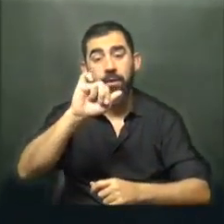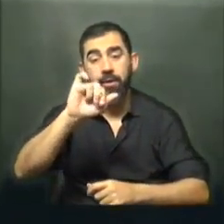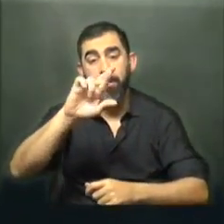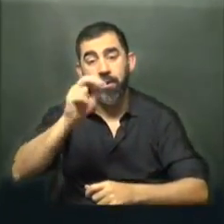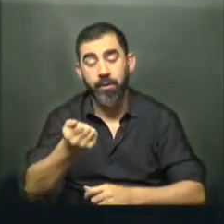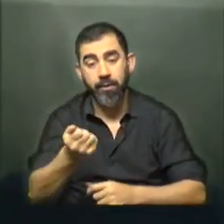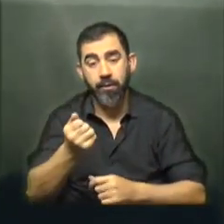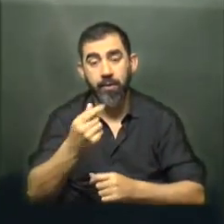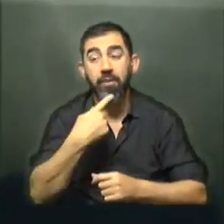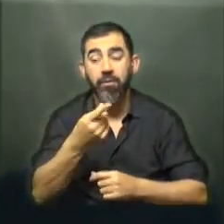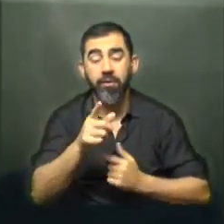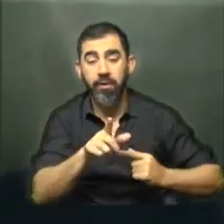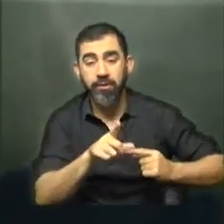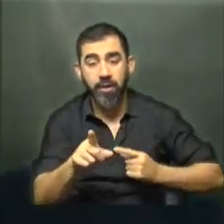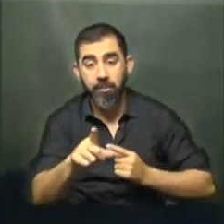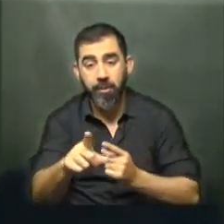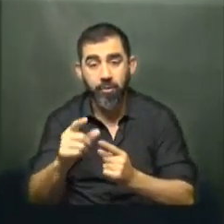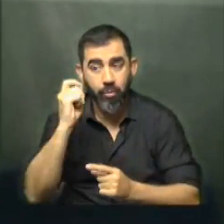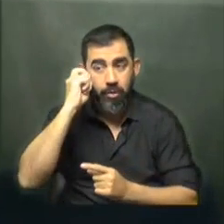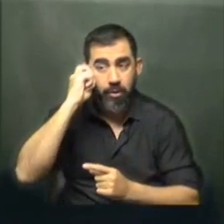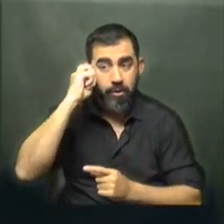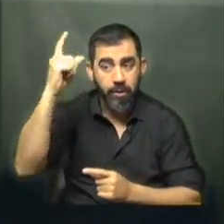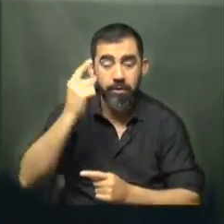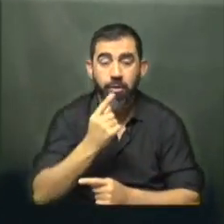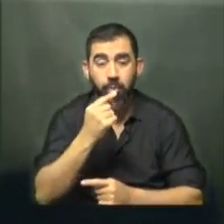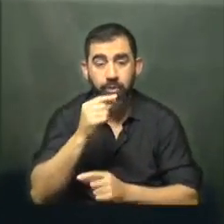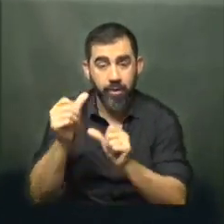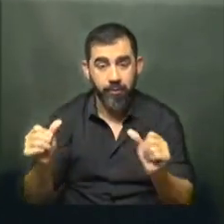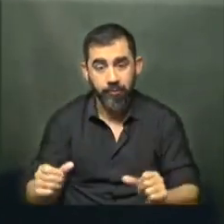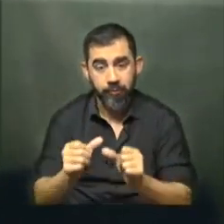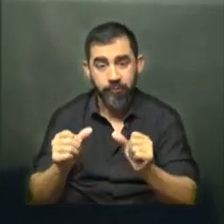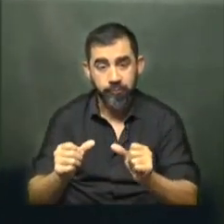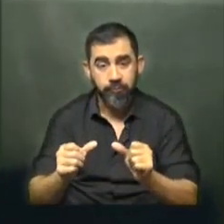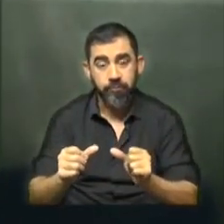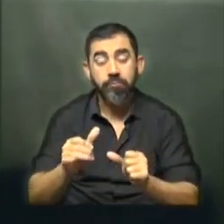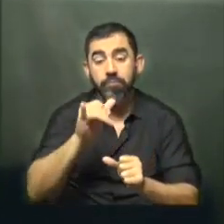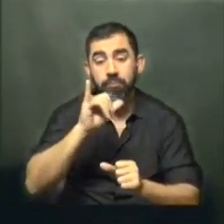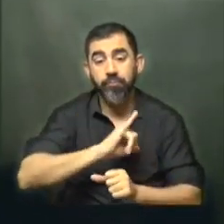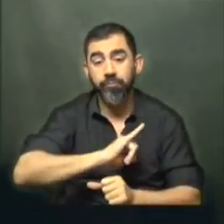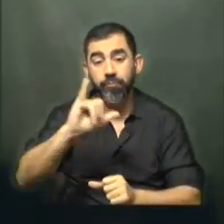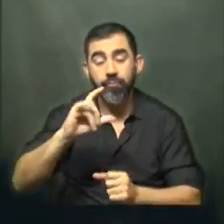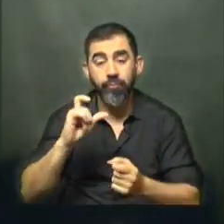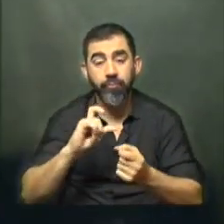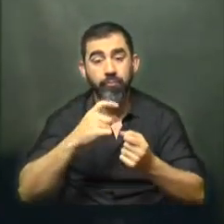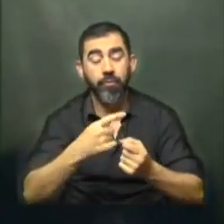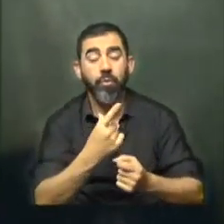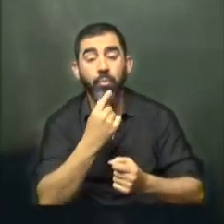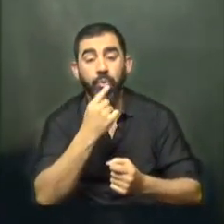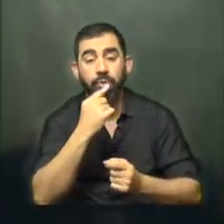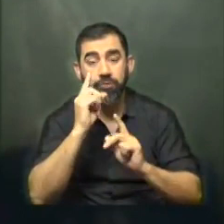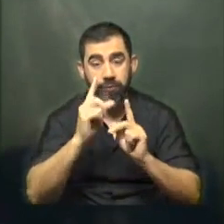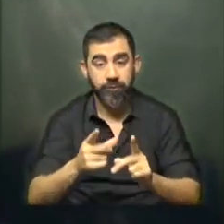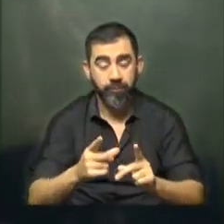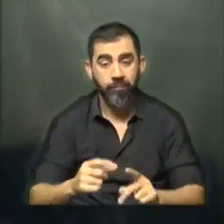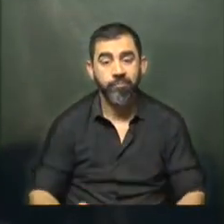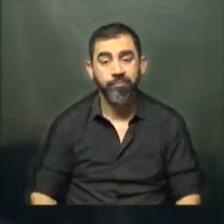seguimiento que él dice que Inteligencia le está realizando, las denuncias del sindicato policial de